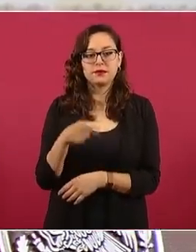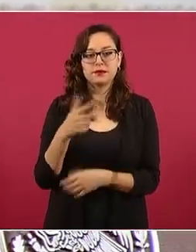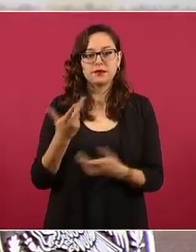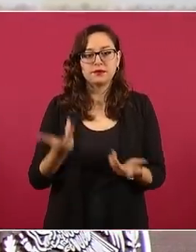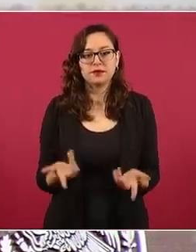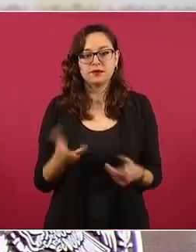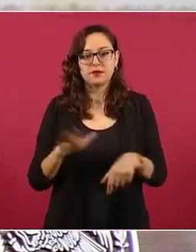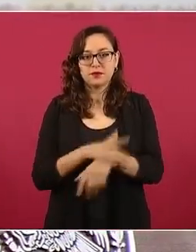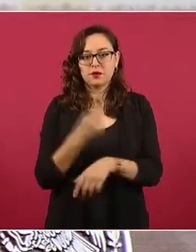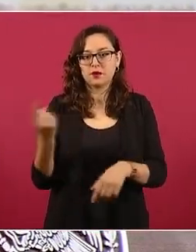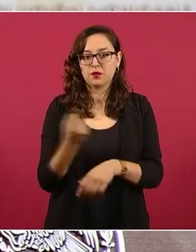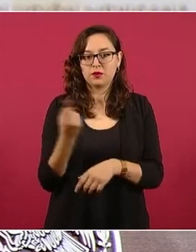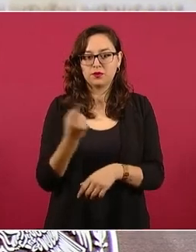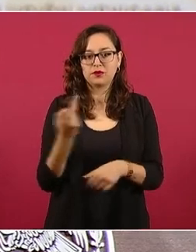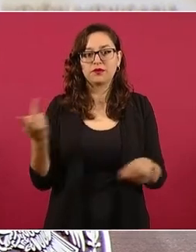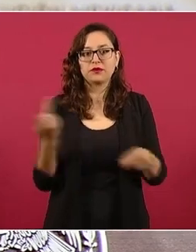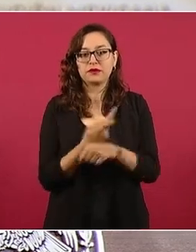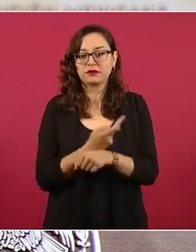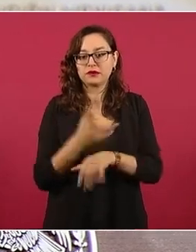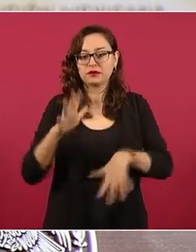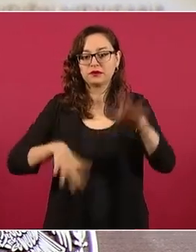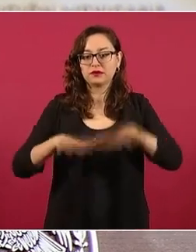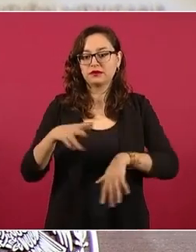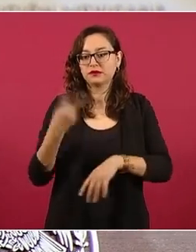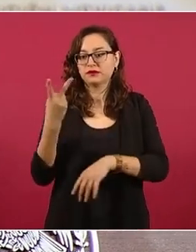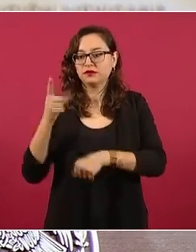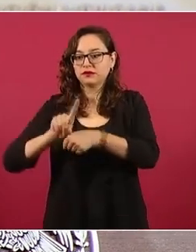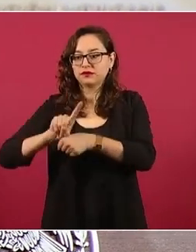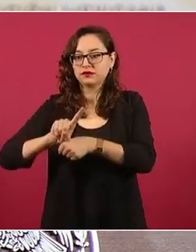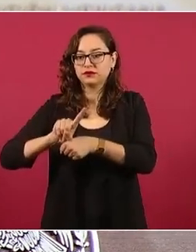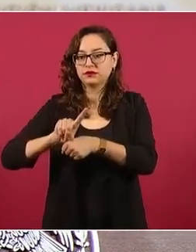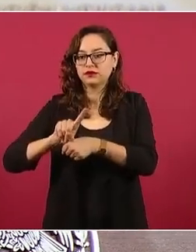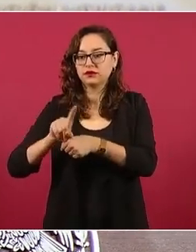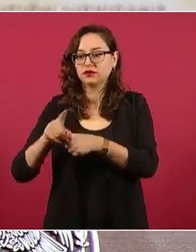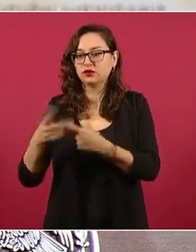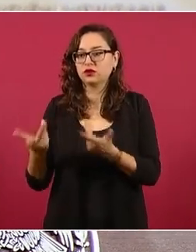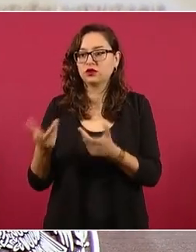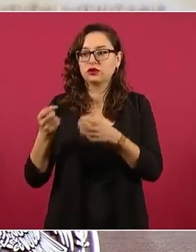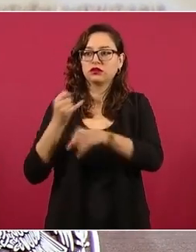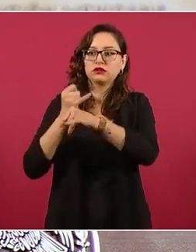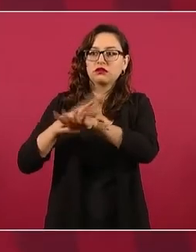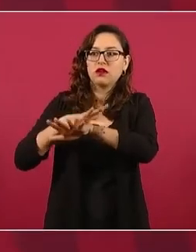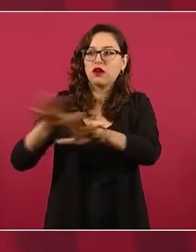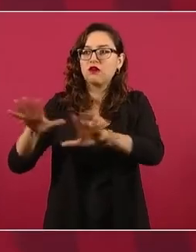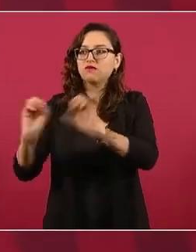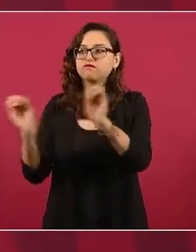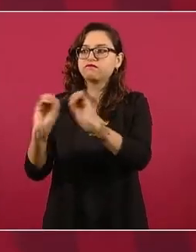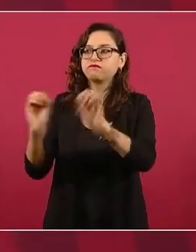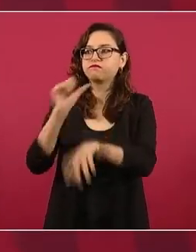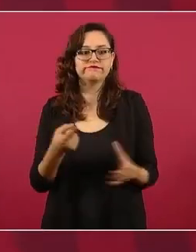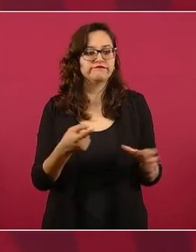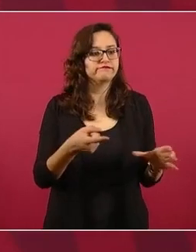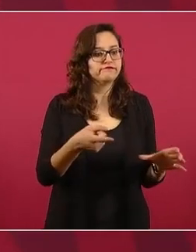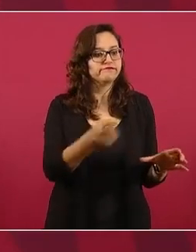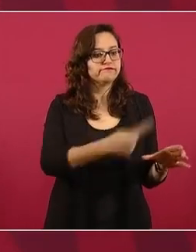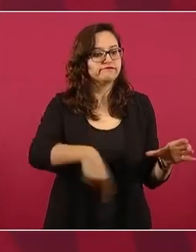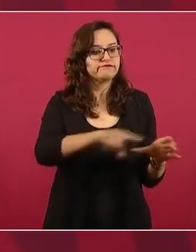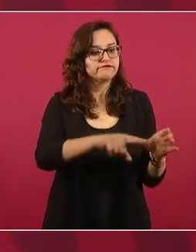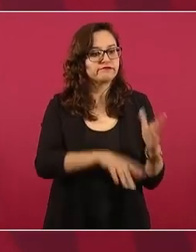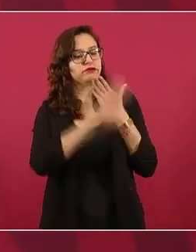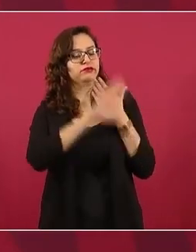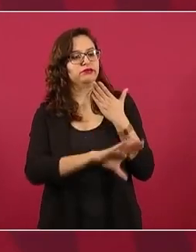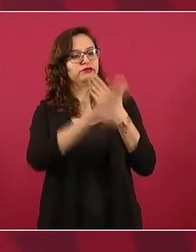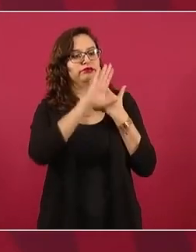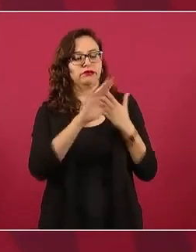tiempos también a nuestros adversarios, los conservadores, que quieren que nos vaya mal y están